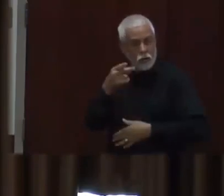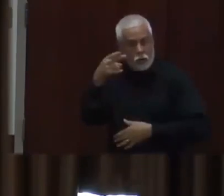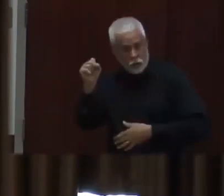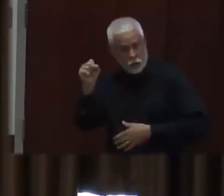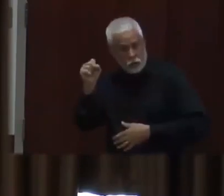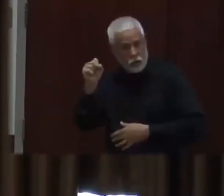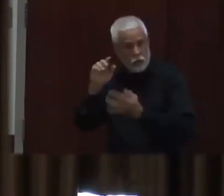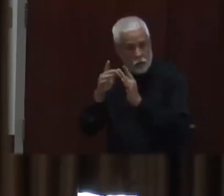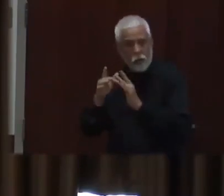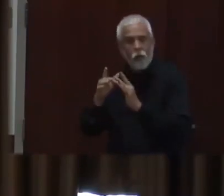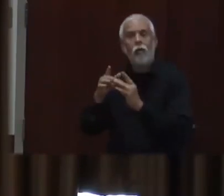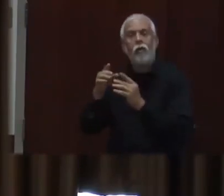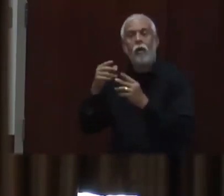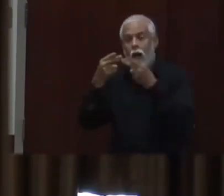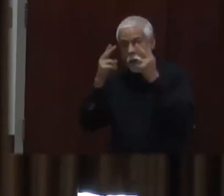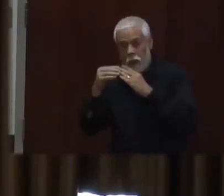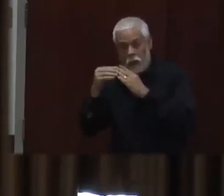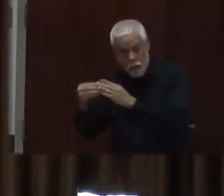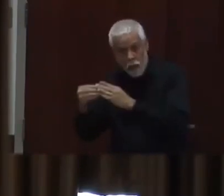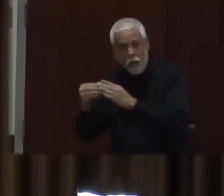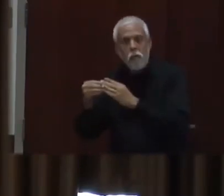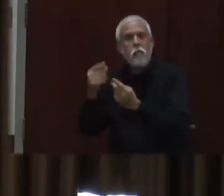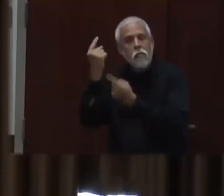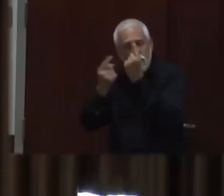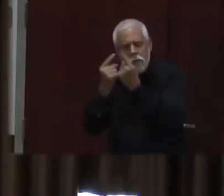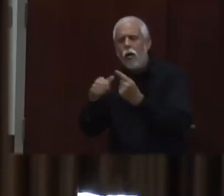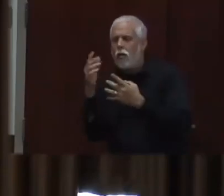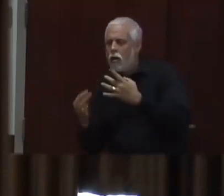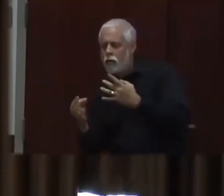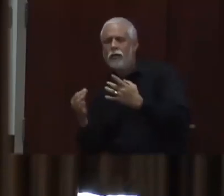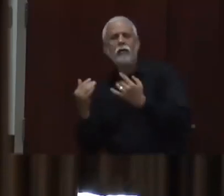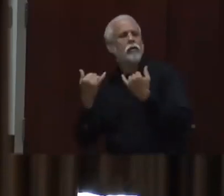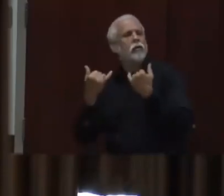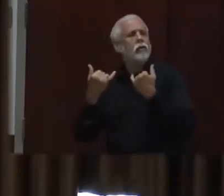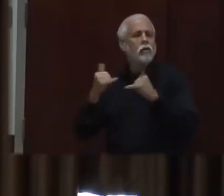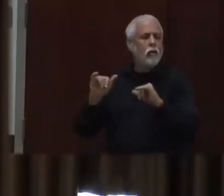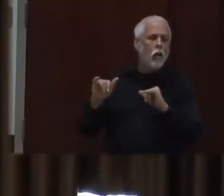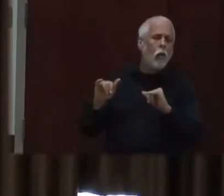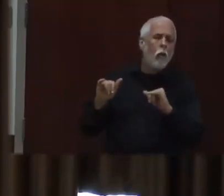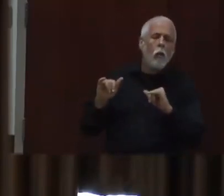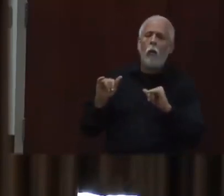espíritus de Halloween sin que tengan que estar en gran riesgo para contraer el virus.